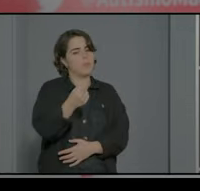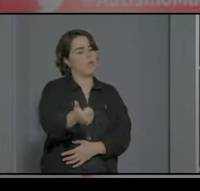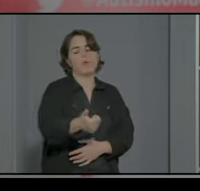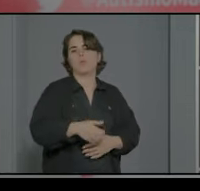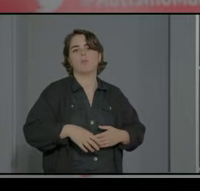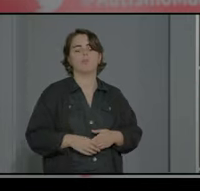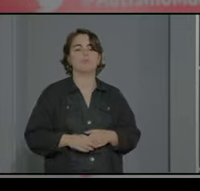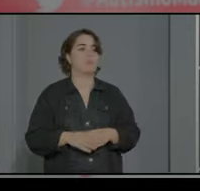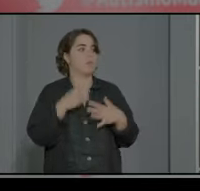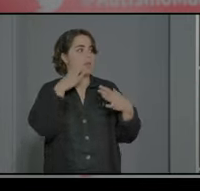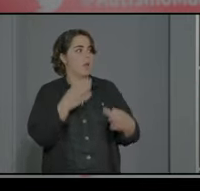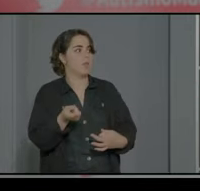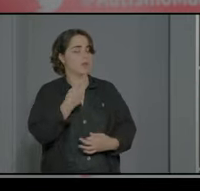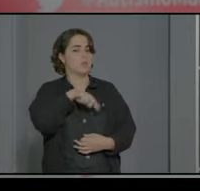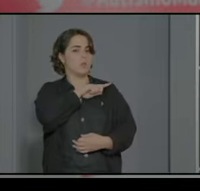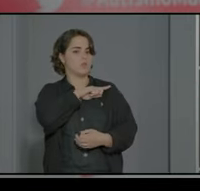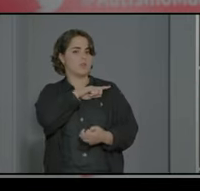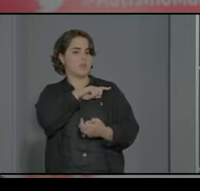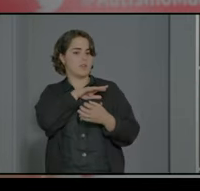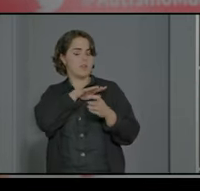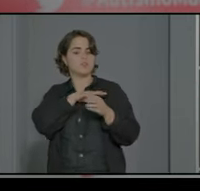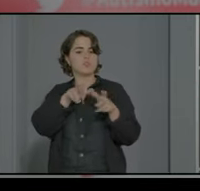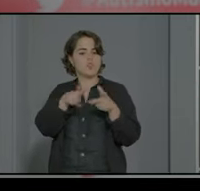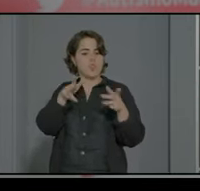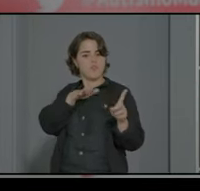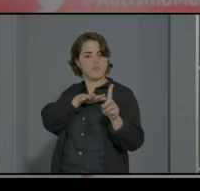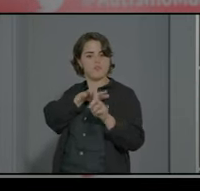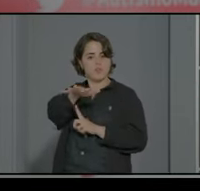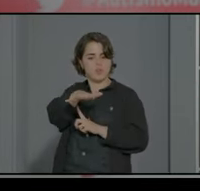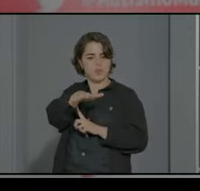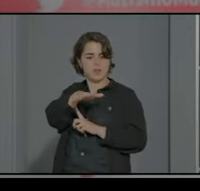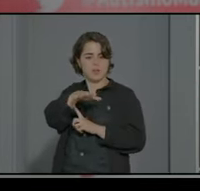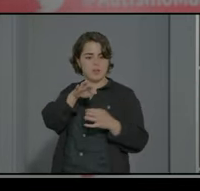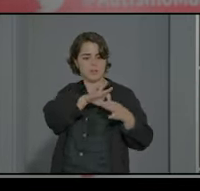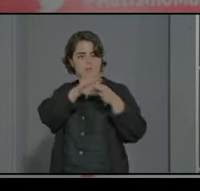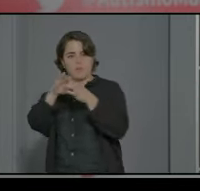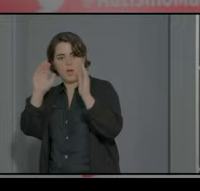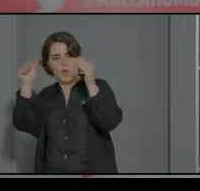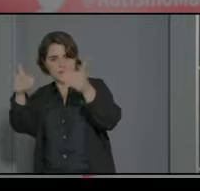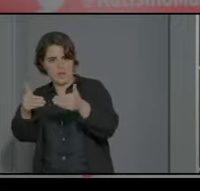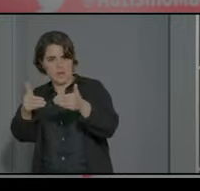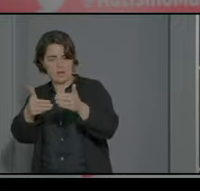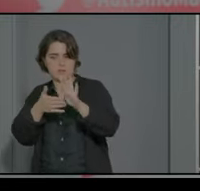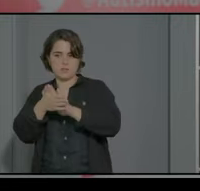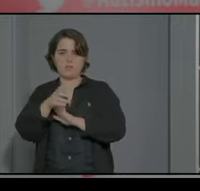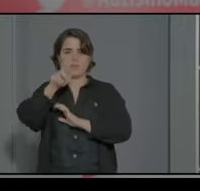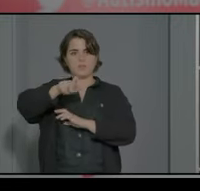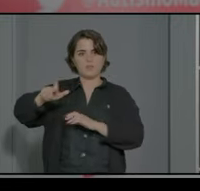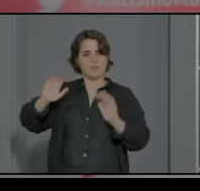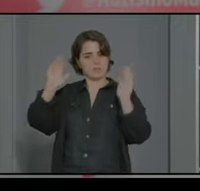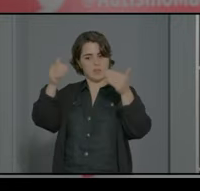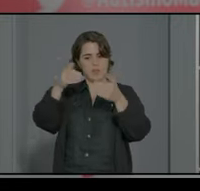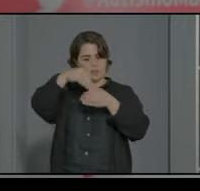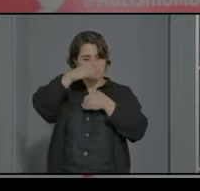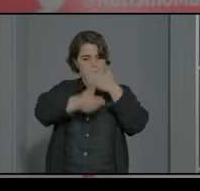lo que pasa es que tenemos una permeabilidad social limitada dado nuestro trastorno y eso salva a muchos de los chicos con TEA que pasan por esos